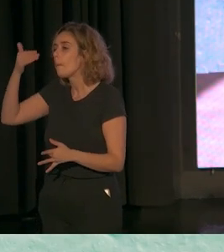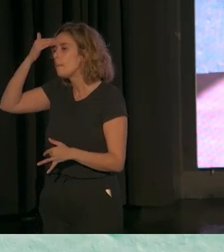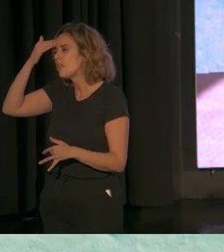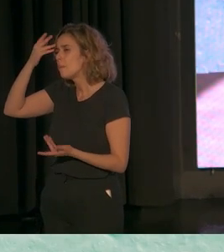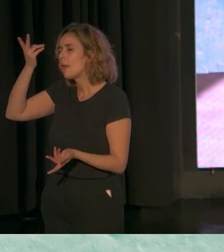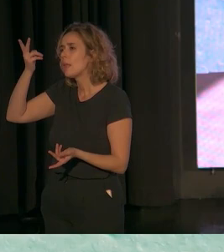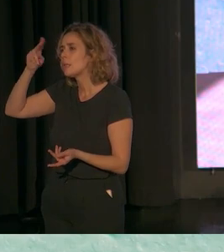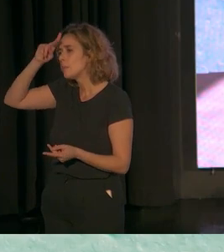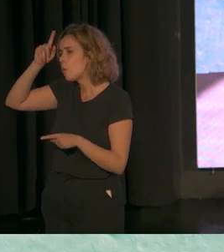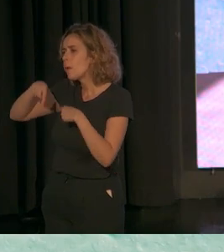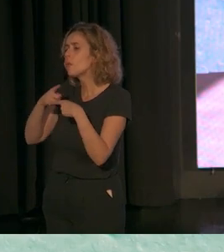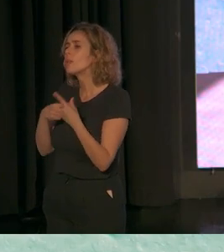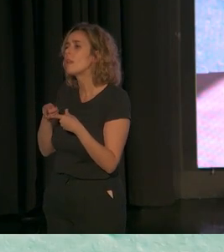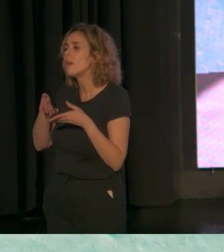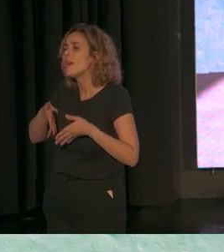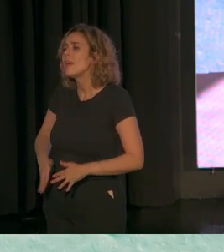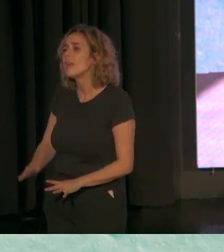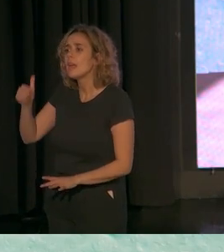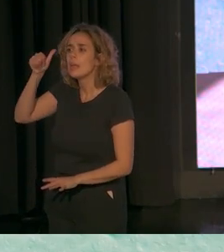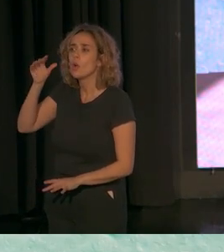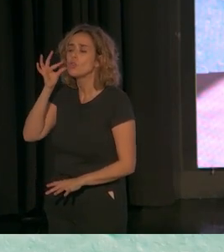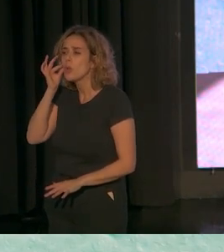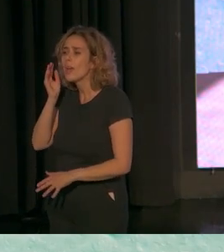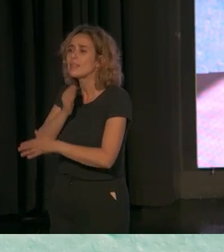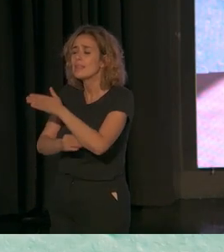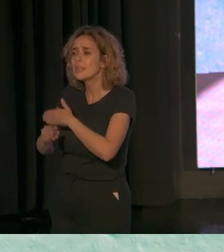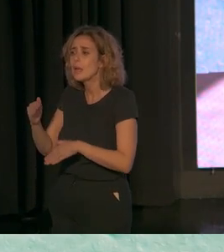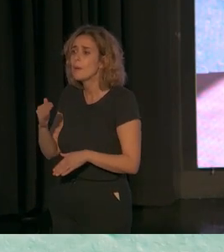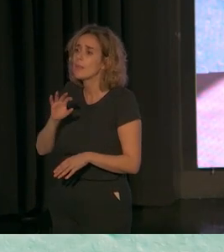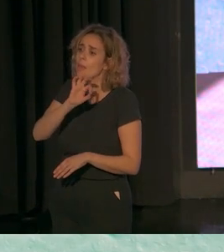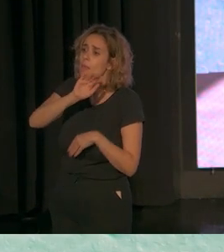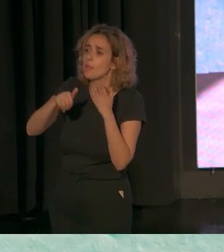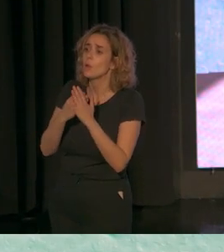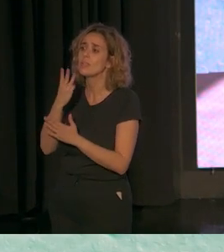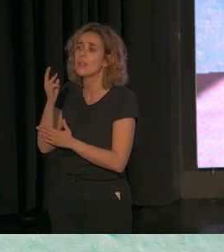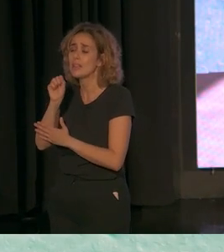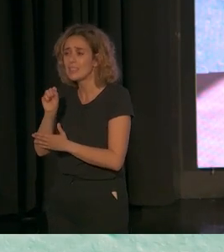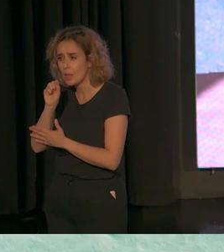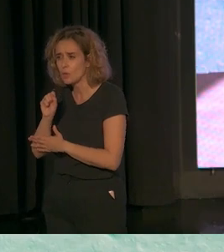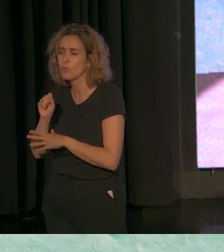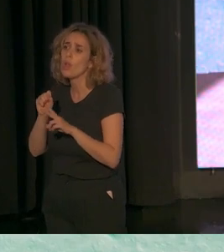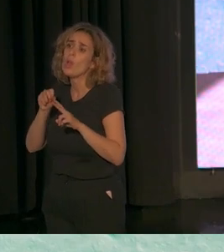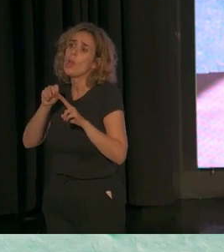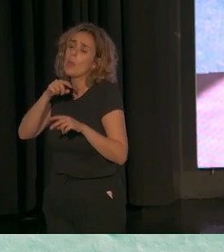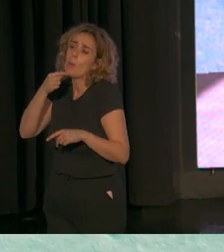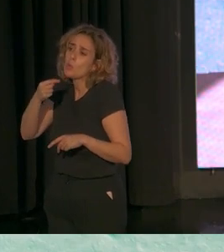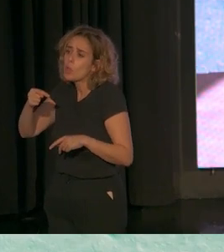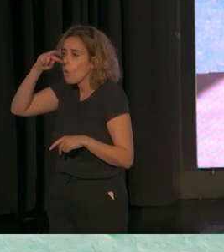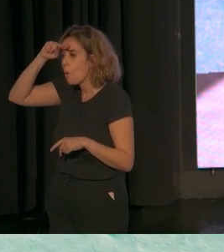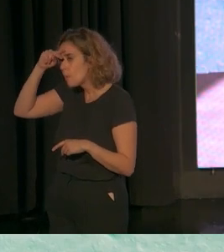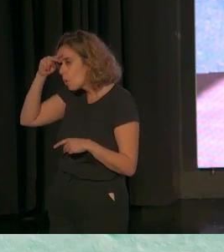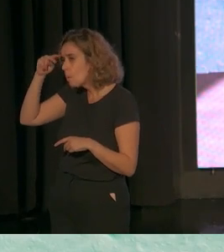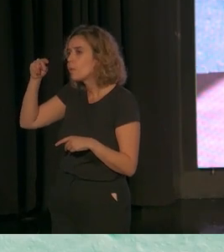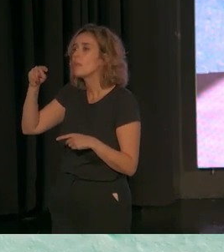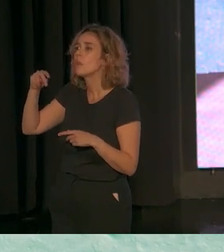preocupaciones de las familias que tienen hijos e hijas con discapacidad en la primera infancia? Y cuando hablo de preocupaciones, me refiero a preocupaciones sobre el